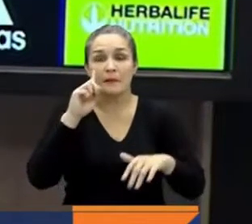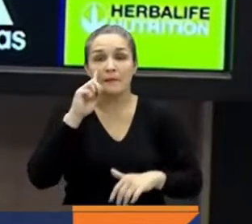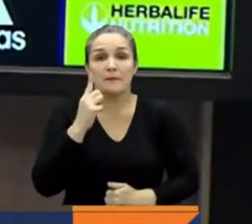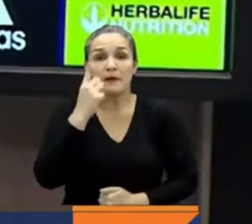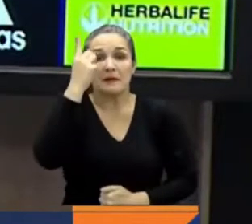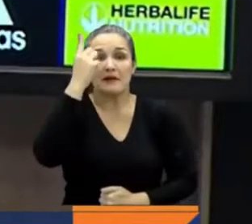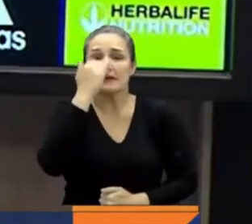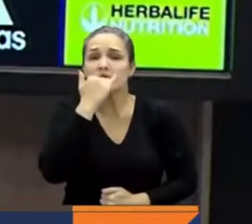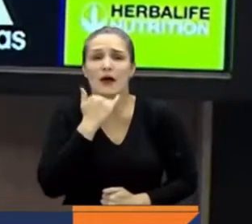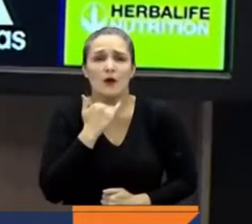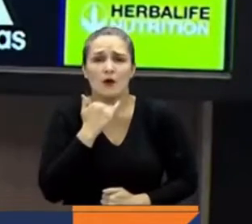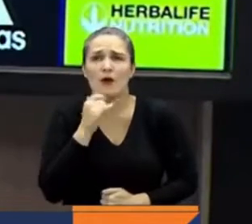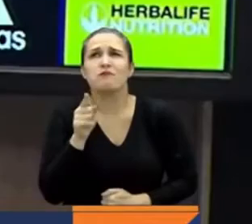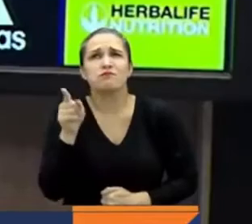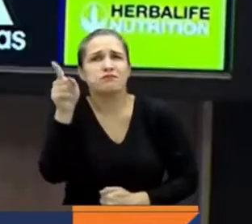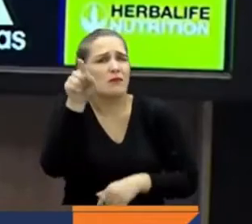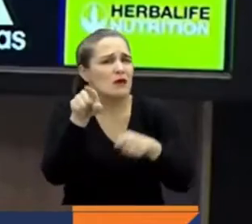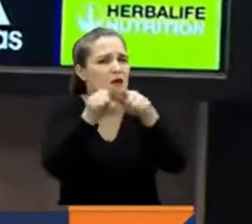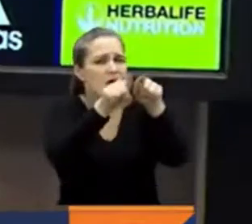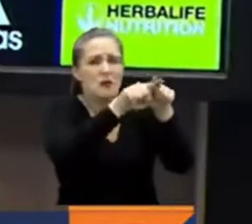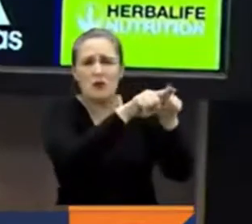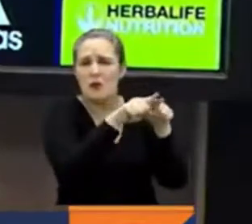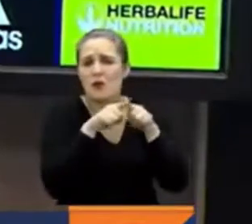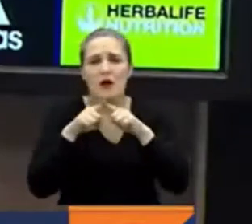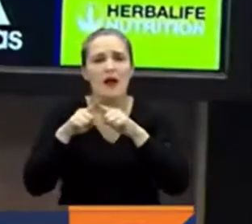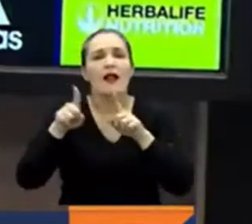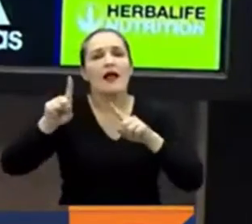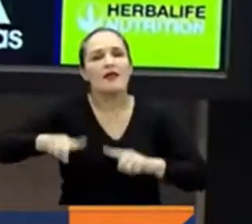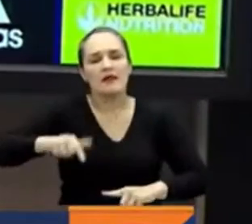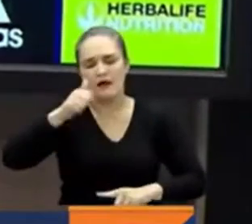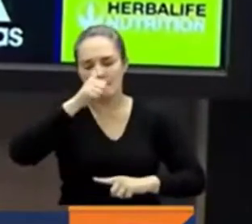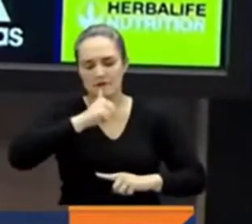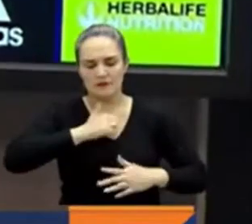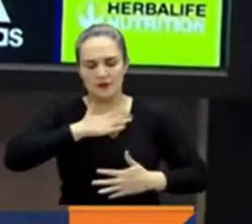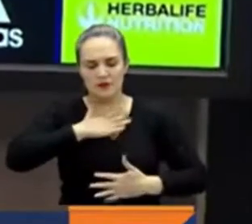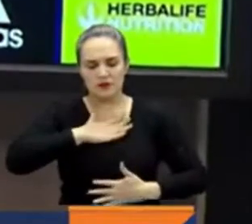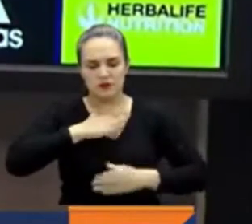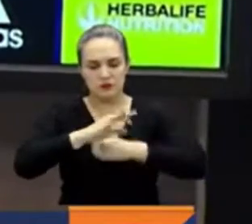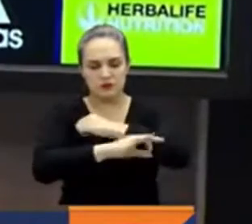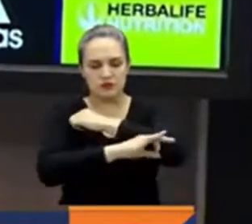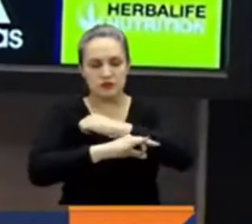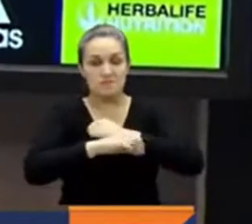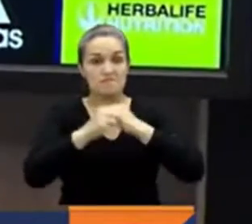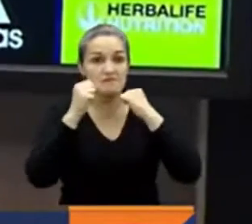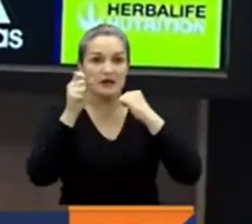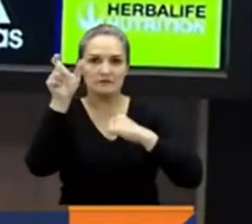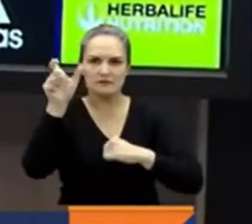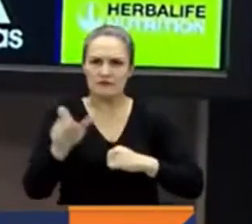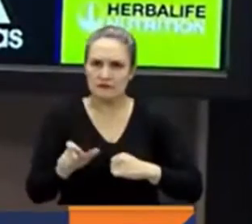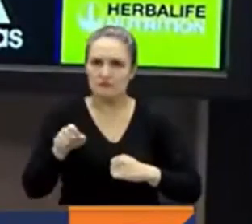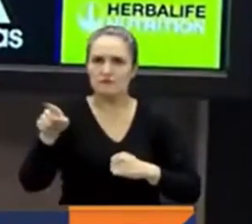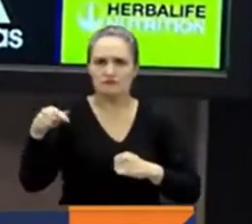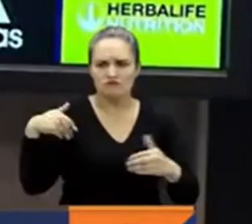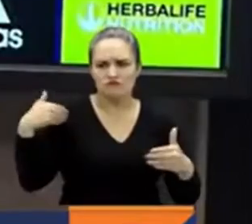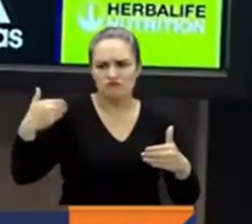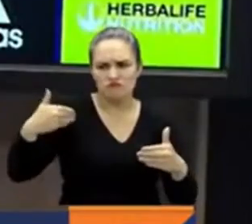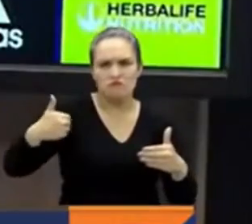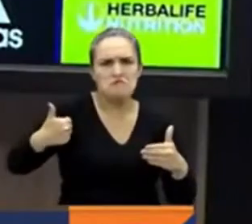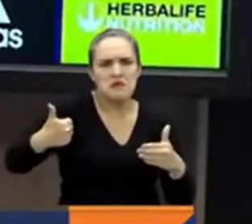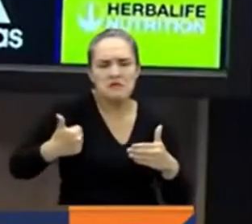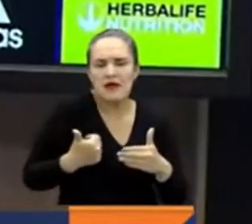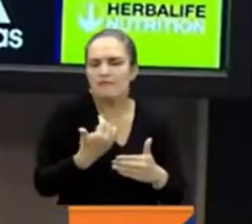este tipo de errores ni va a ser el último. Y es la resiliencia que debe tener un jugador, sobre todo un portero, que ha tenido muy buenas actuaciones